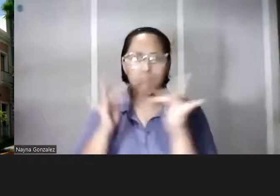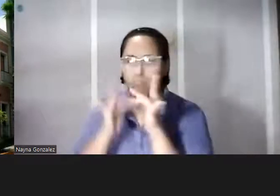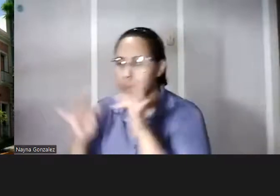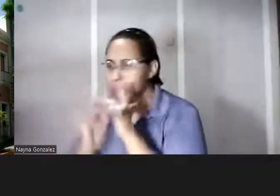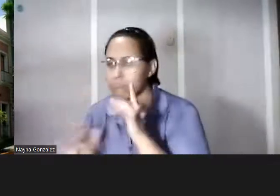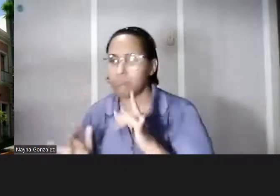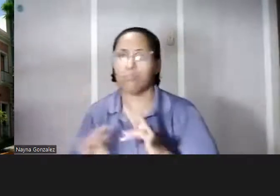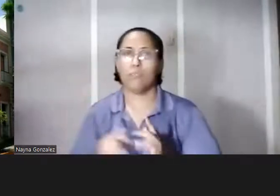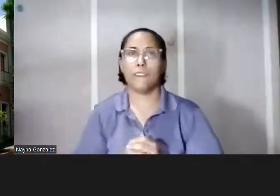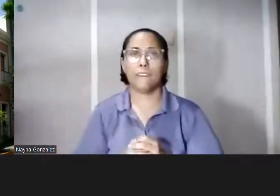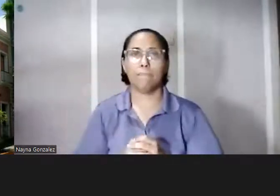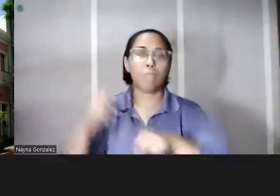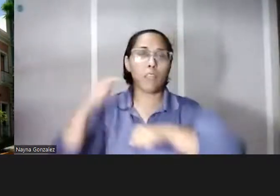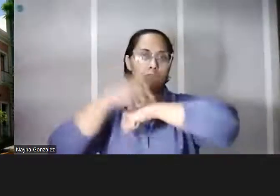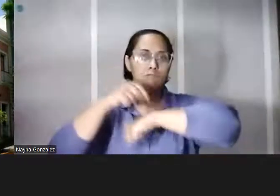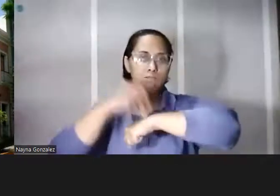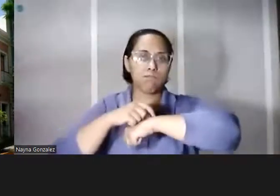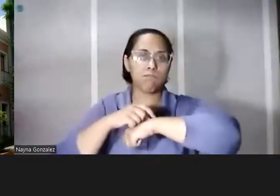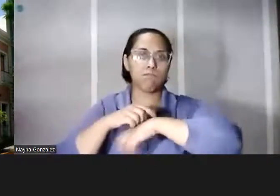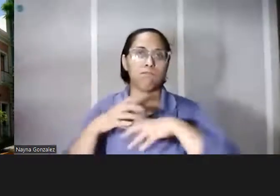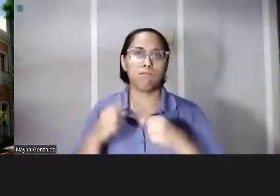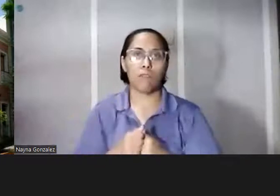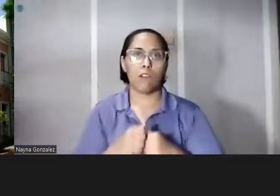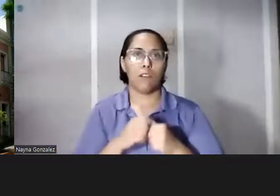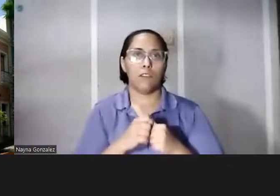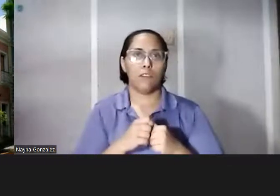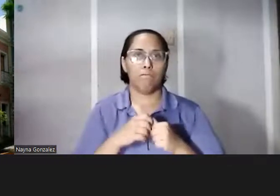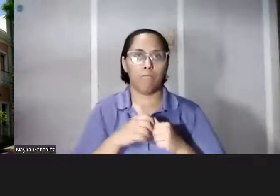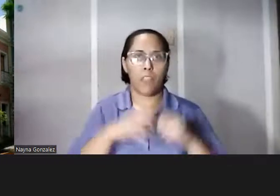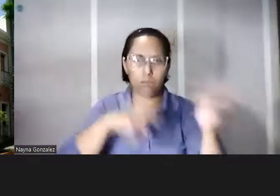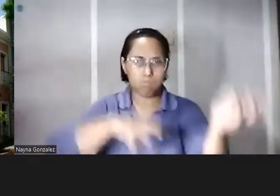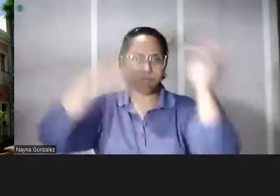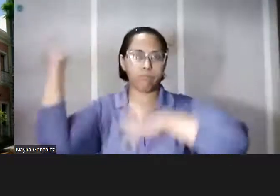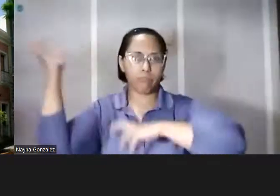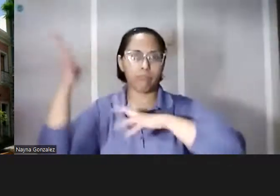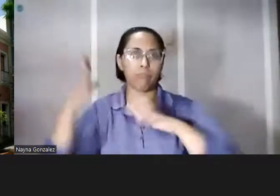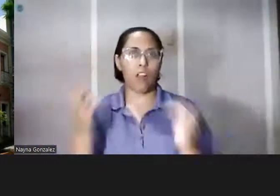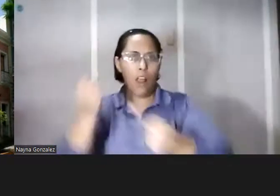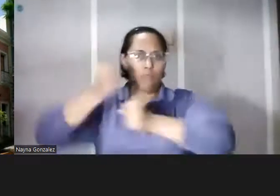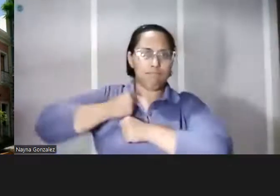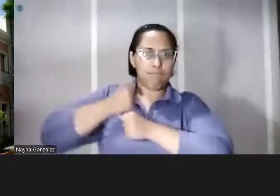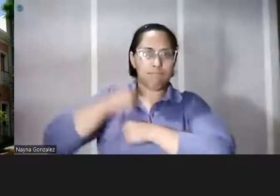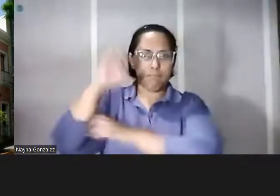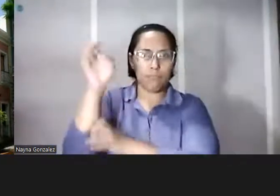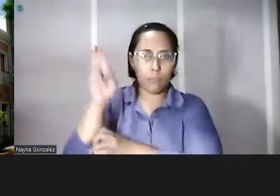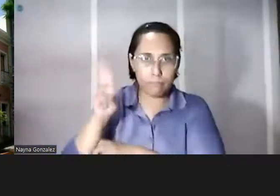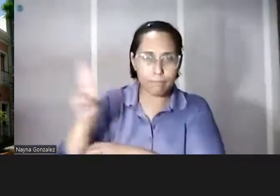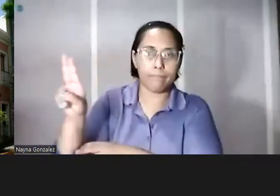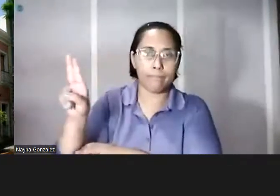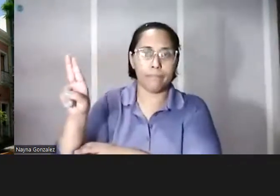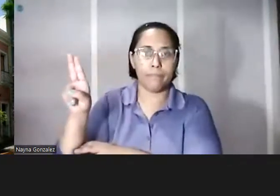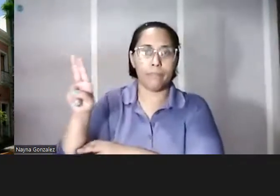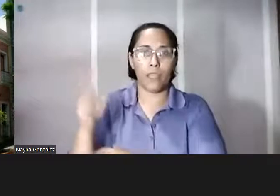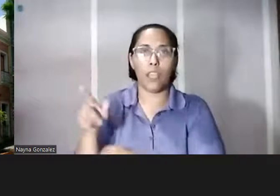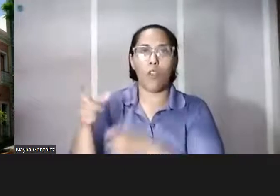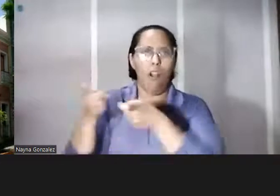Fue un periodo muy crítico, ¿no? Y en ese sentido, los cuerpos militares estadounidenses pues ejercieron, ¿verdad? Un